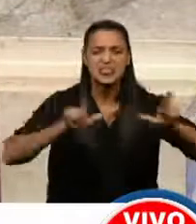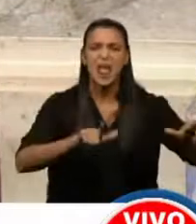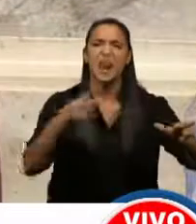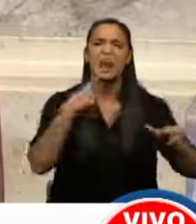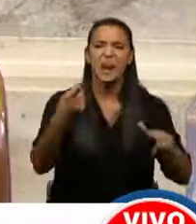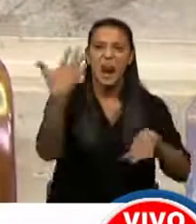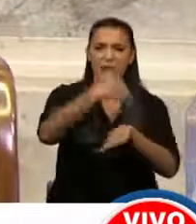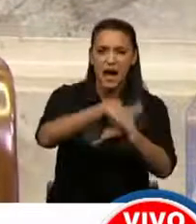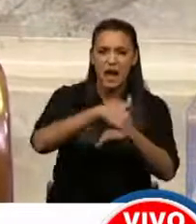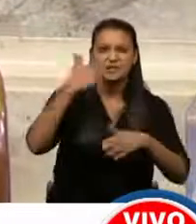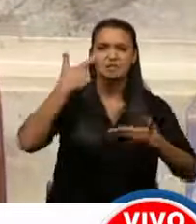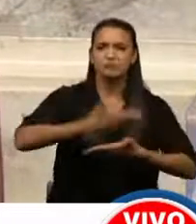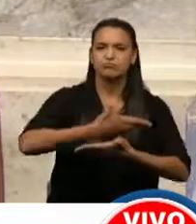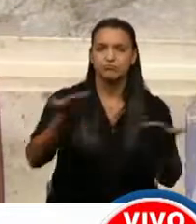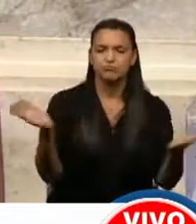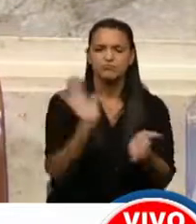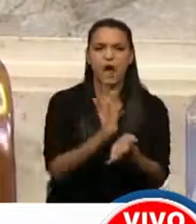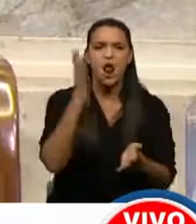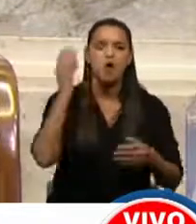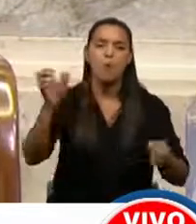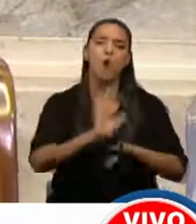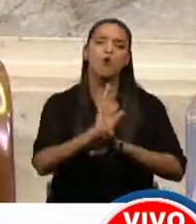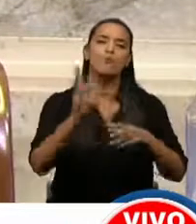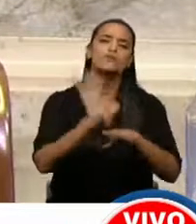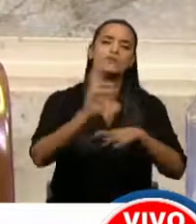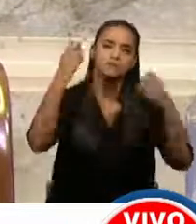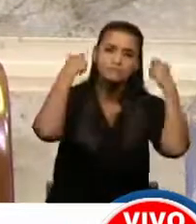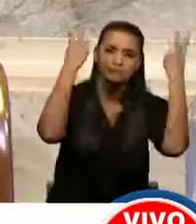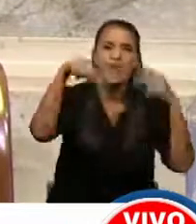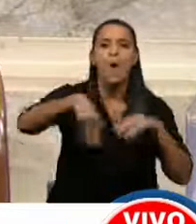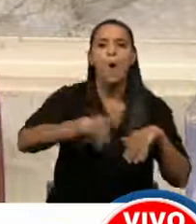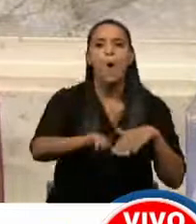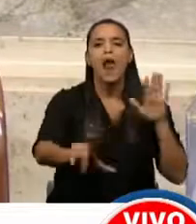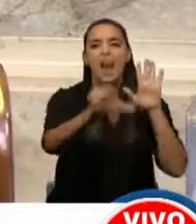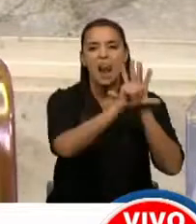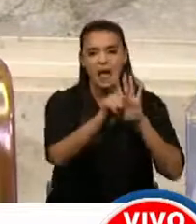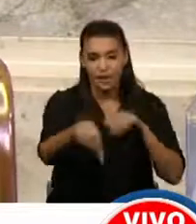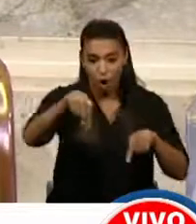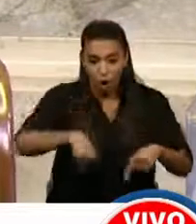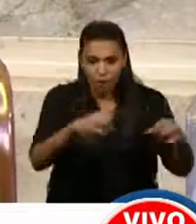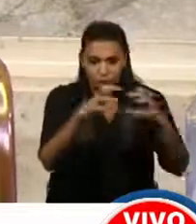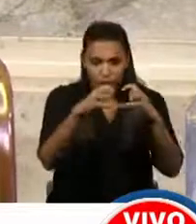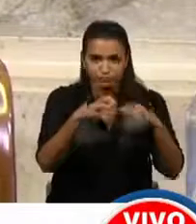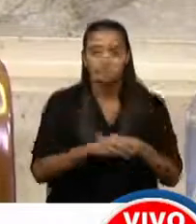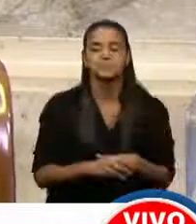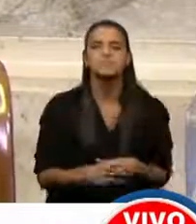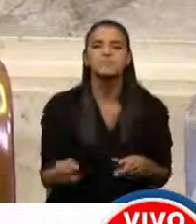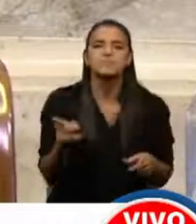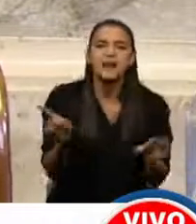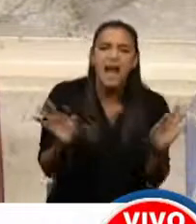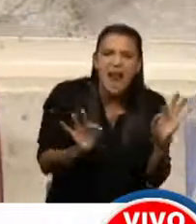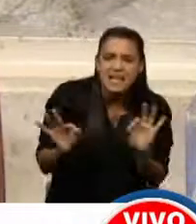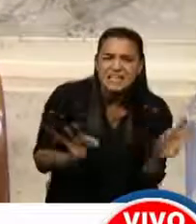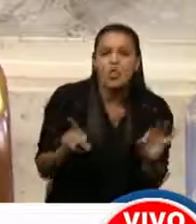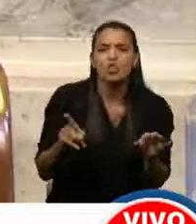resaltaban casi como una cosa revolucionaria, esto de que esto sea ley, lo que vamos a tratar hoy. Y analizando